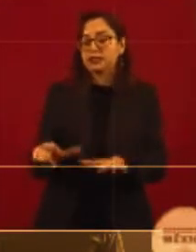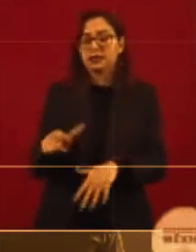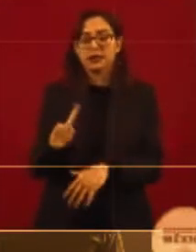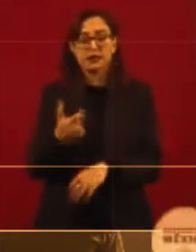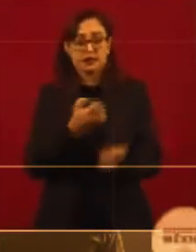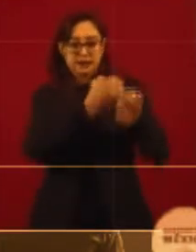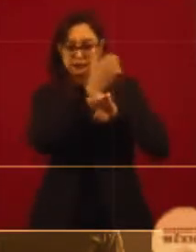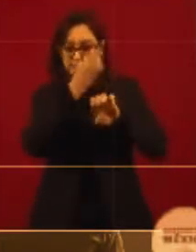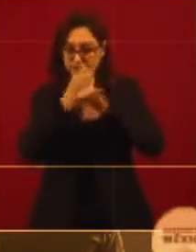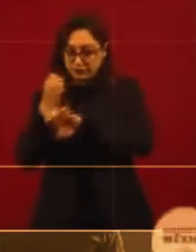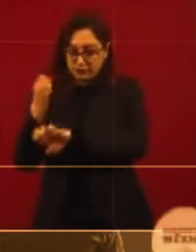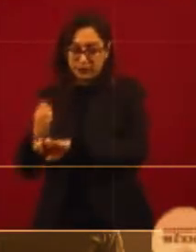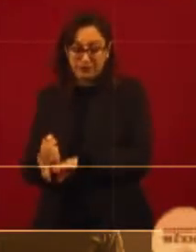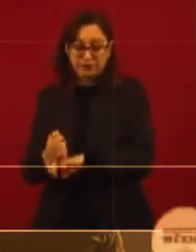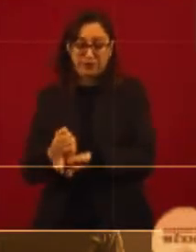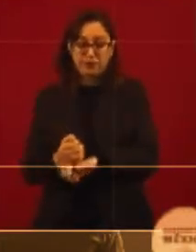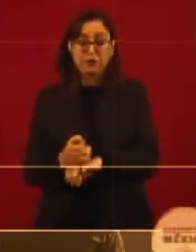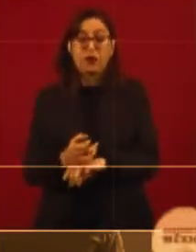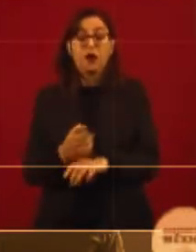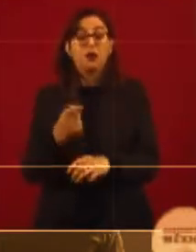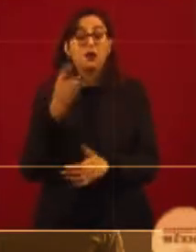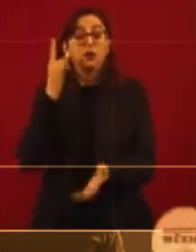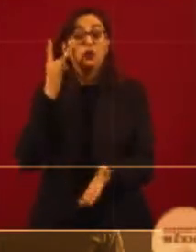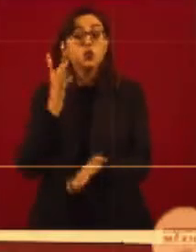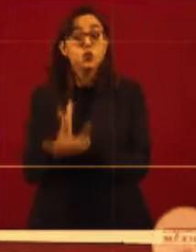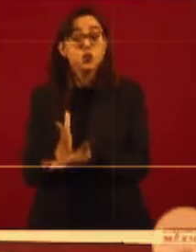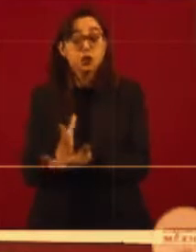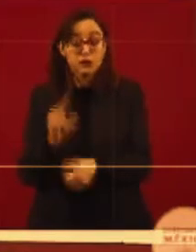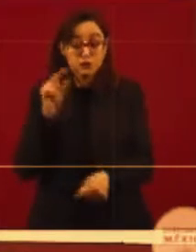Todo para el personal médico.